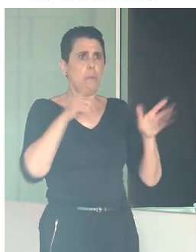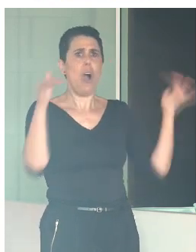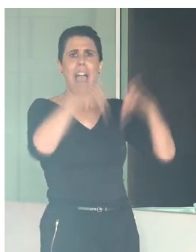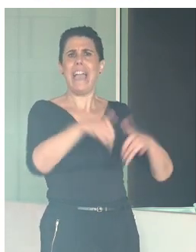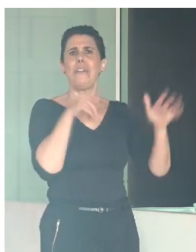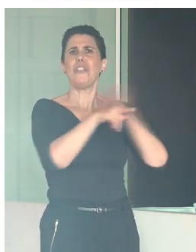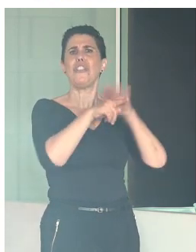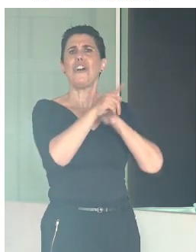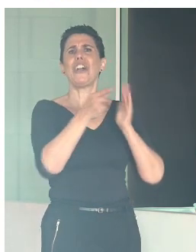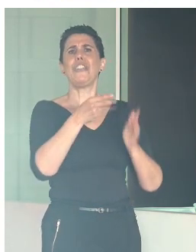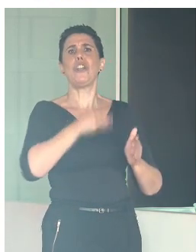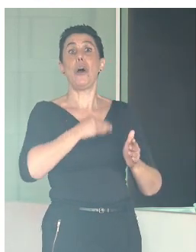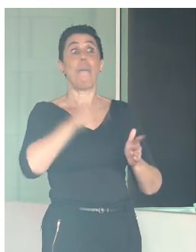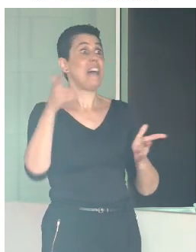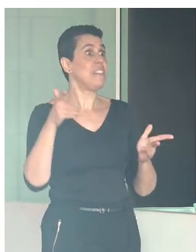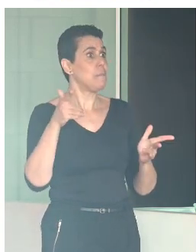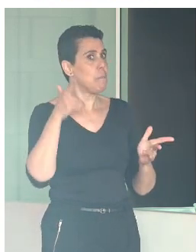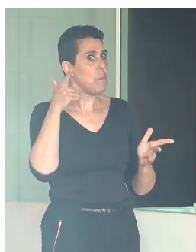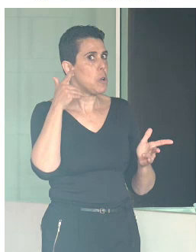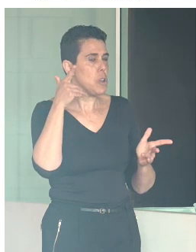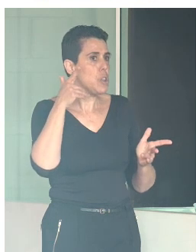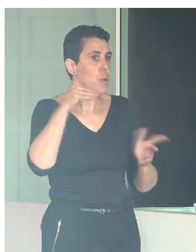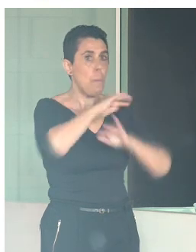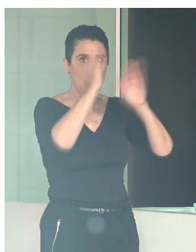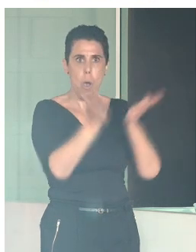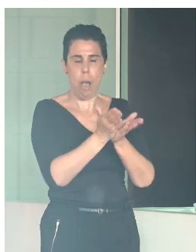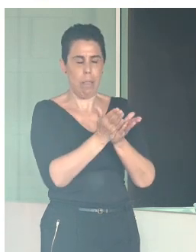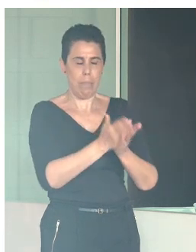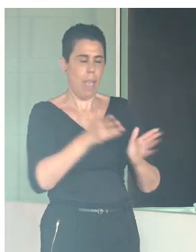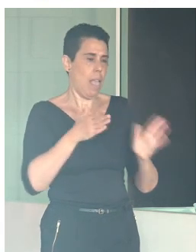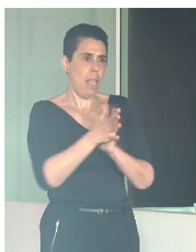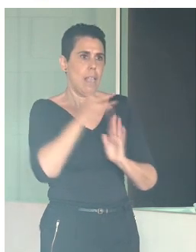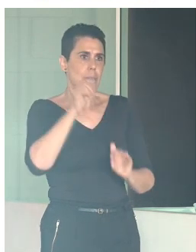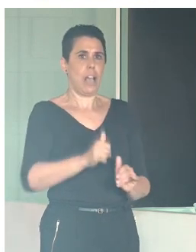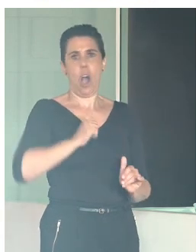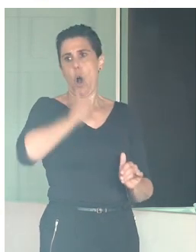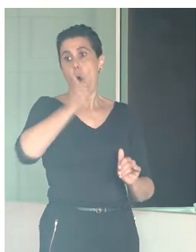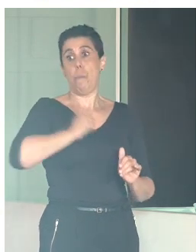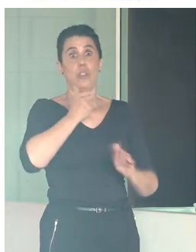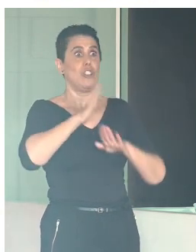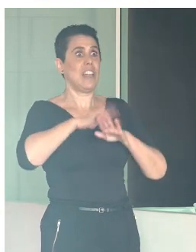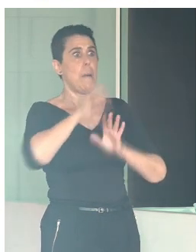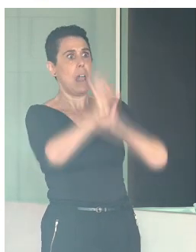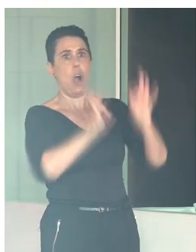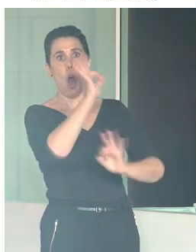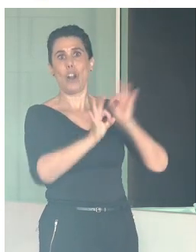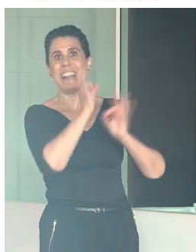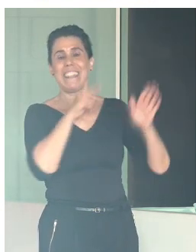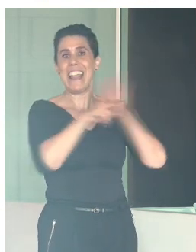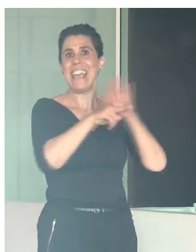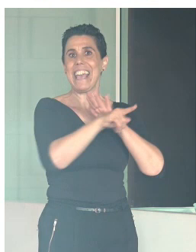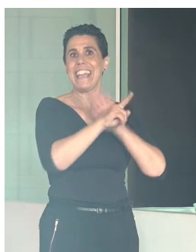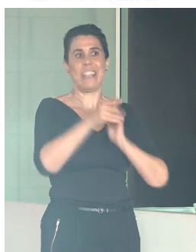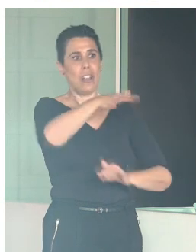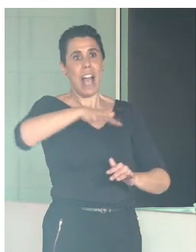esto lo asumimos como una oportunidad. Para nosotros es oportunidad clave para analizar los proyectos de gestión de espacios patrimonio y humanidad y, en concreto,